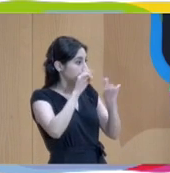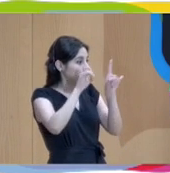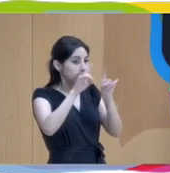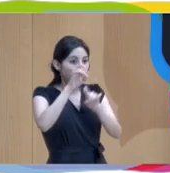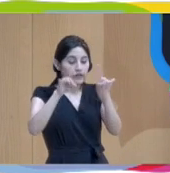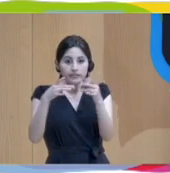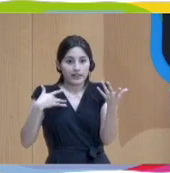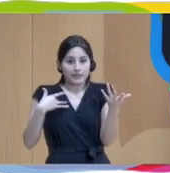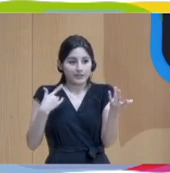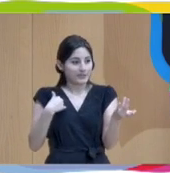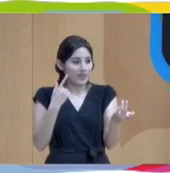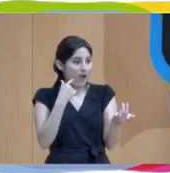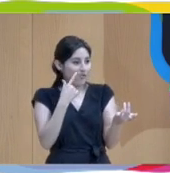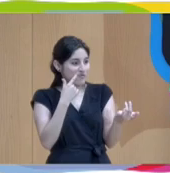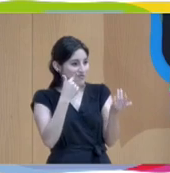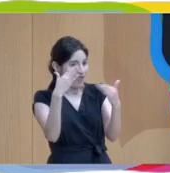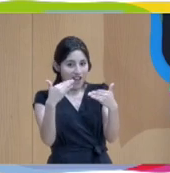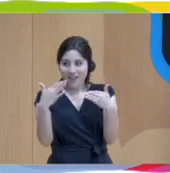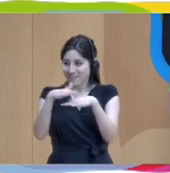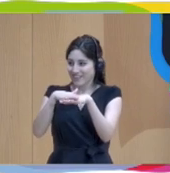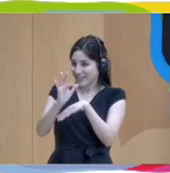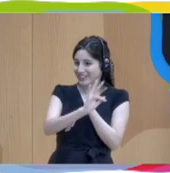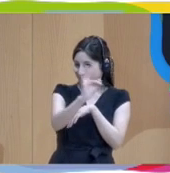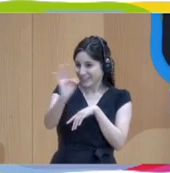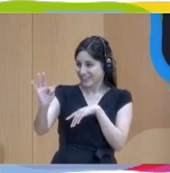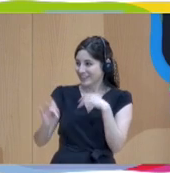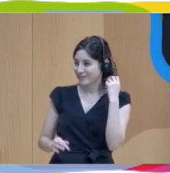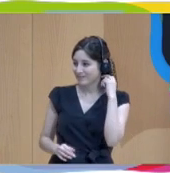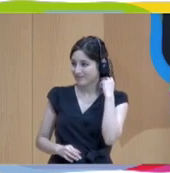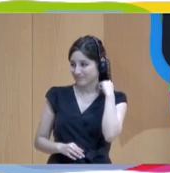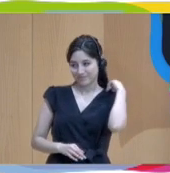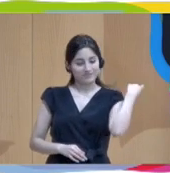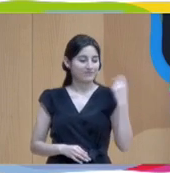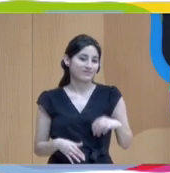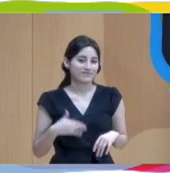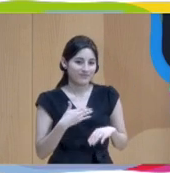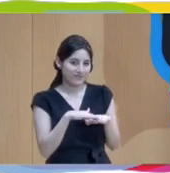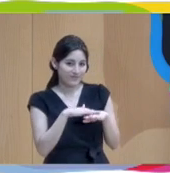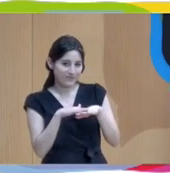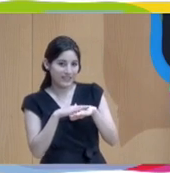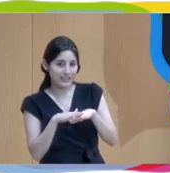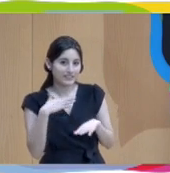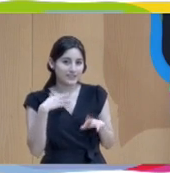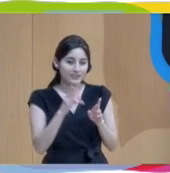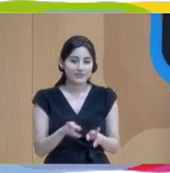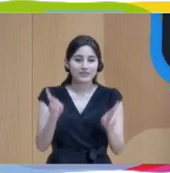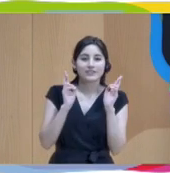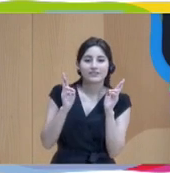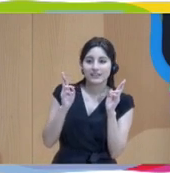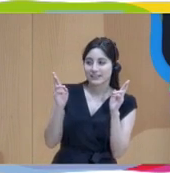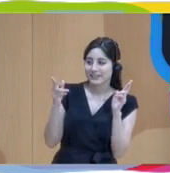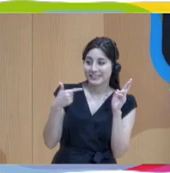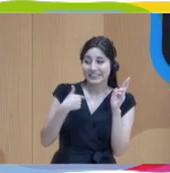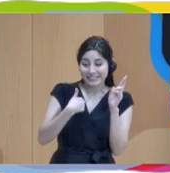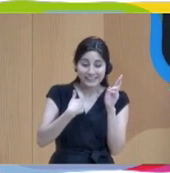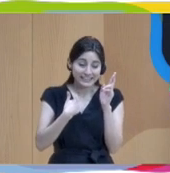Excuse me. It's your turn. Tom Arnke. I'm sorry. I hope you hear me behind this mask.